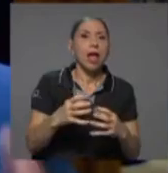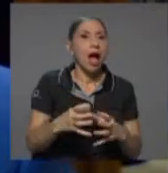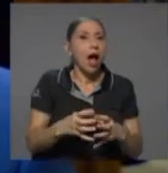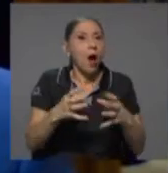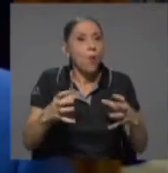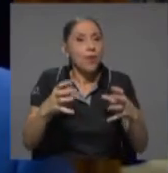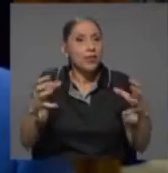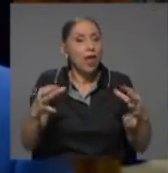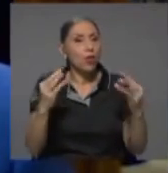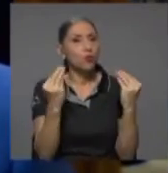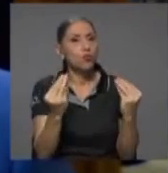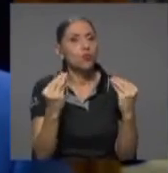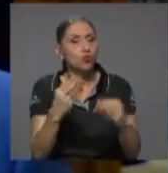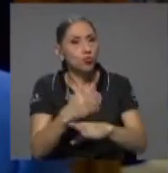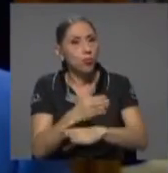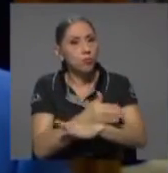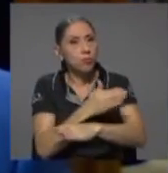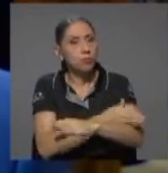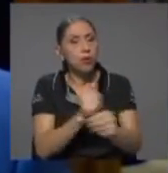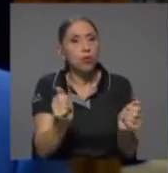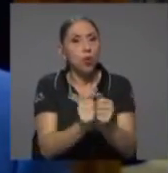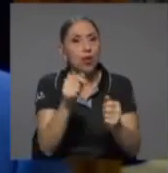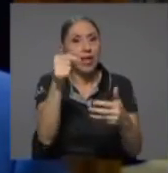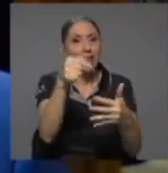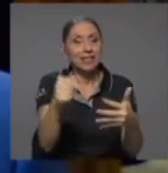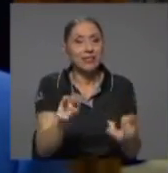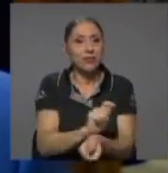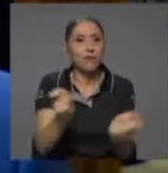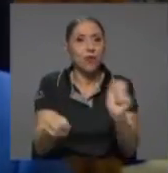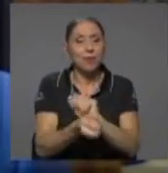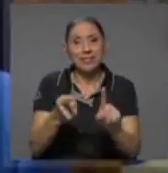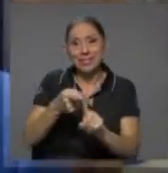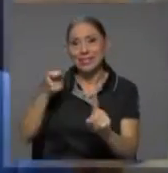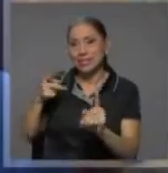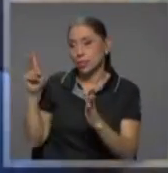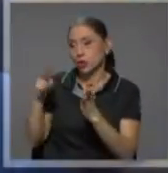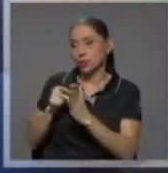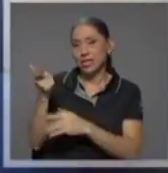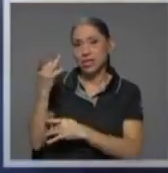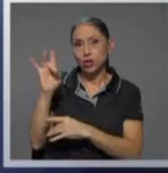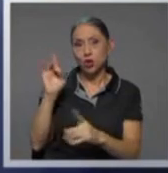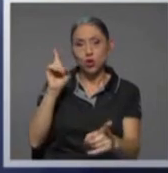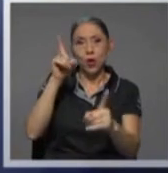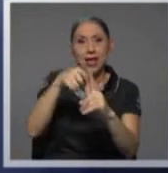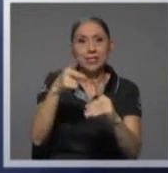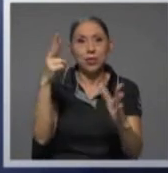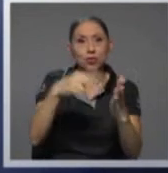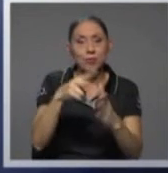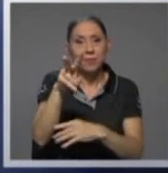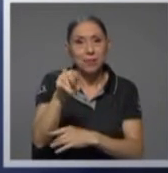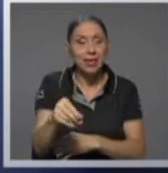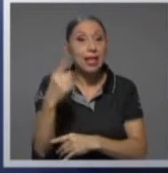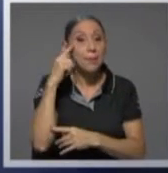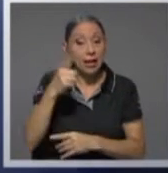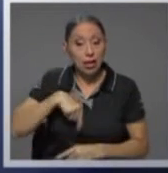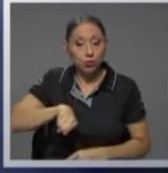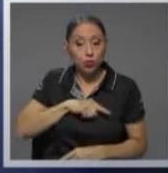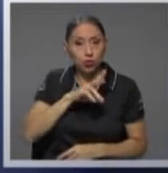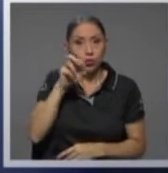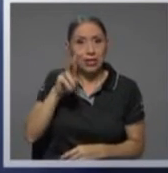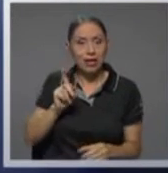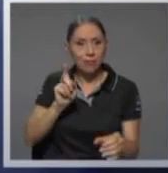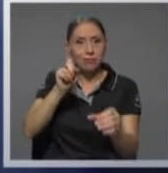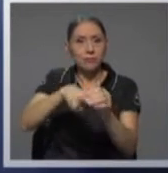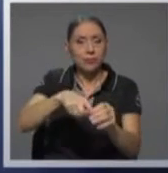significativamente con estas reformas que se introdujeron entre 2018 y 2020 de cara al proceso de acceso a la orden humana. Una verdadera